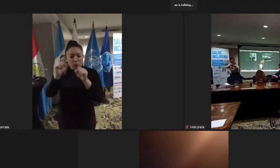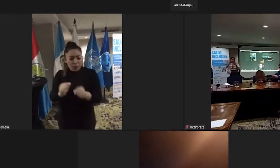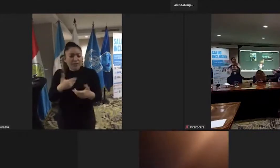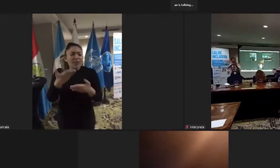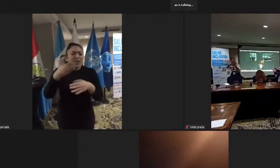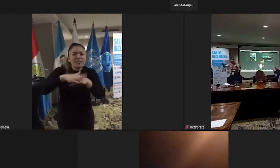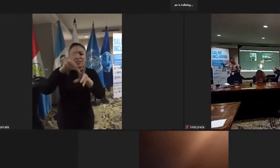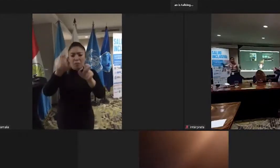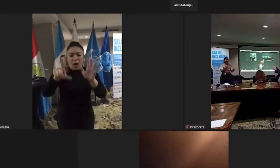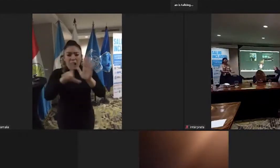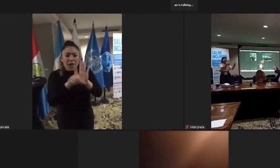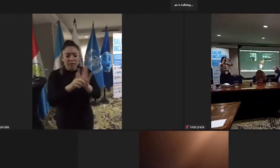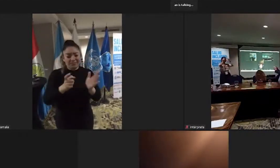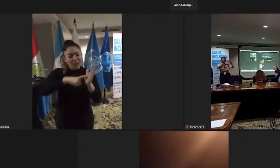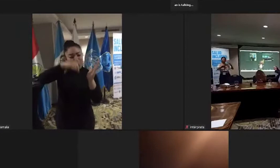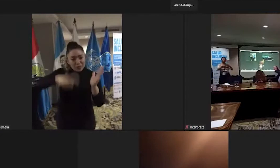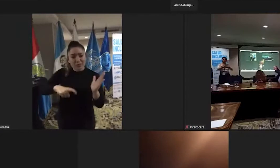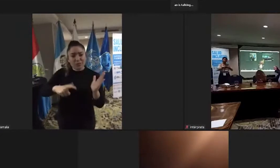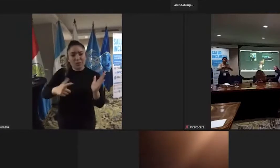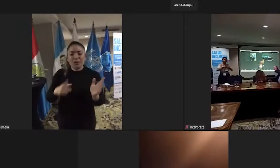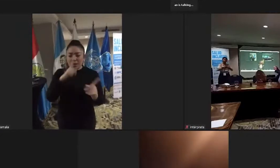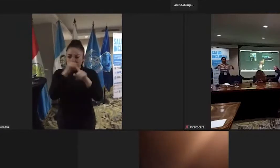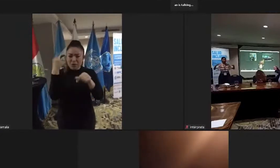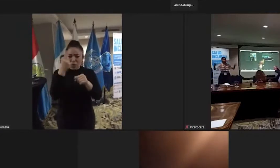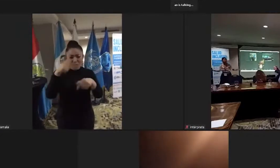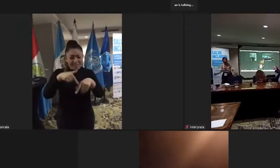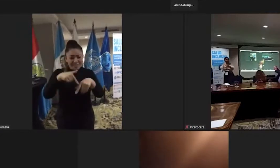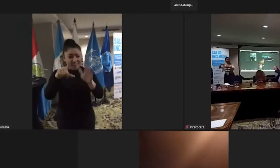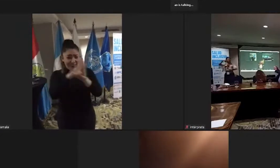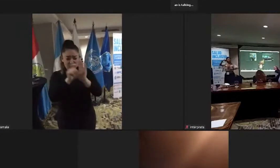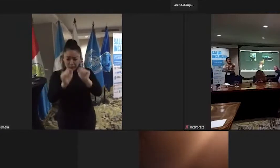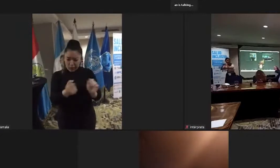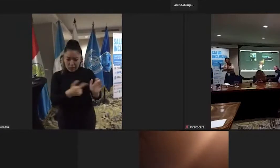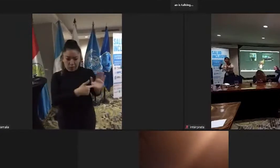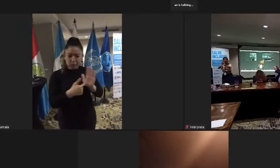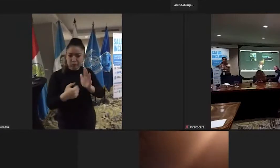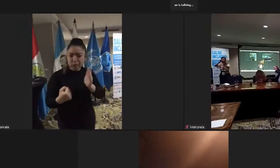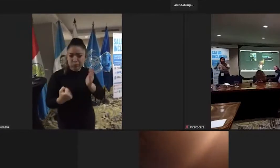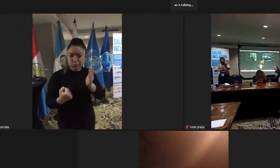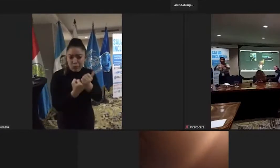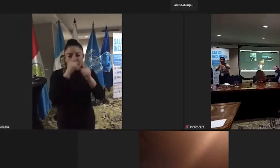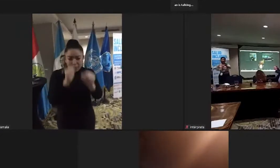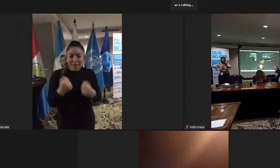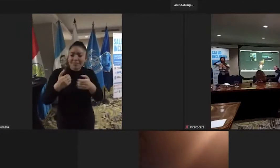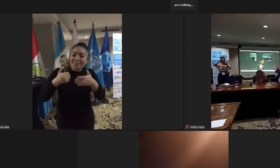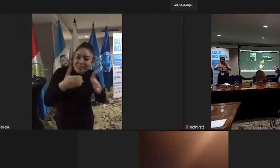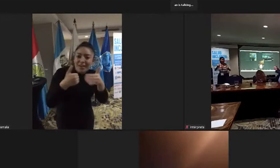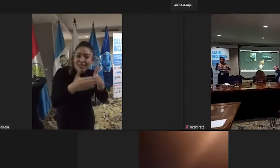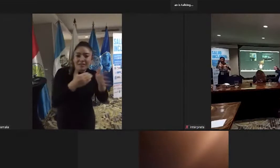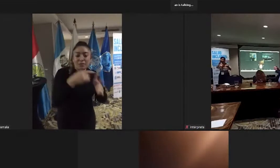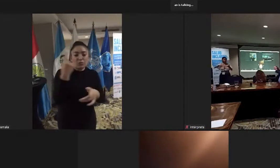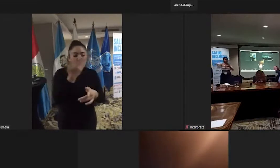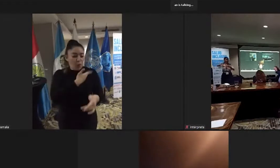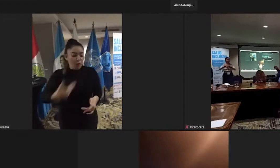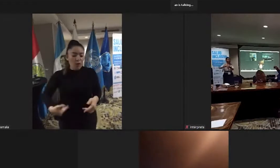sobre las leyes, sobre la convención, sobre todas las leyes que nos respaldan y la cual podemos hacer incidencia para que nuestros gobiernos